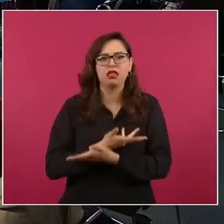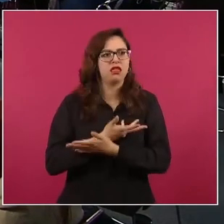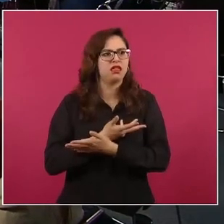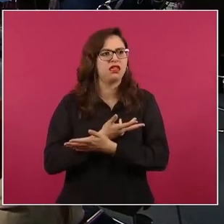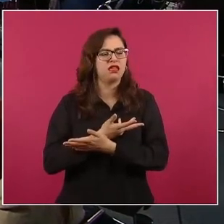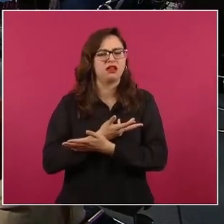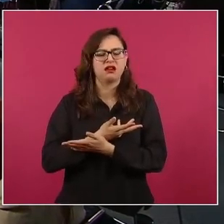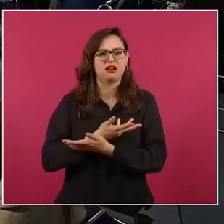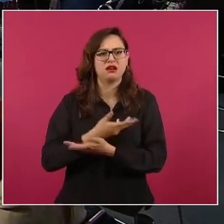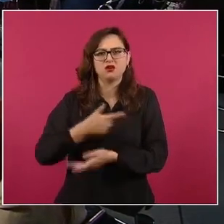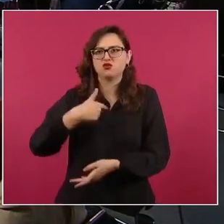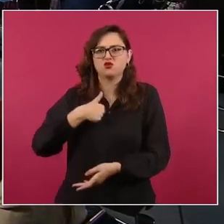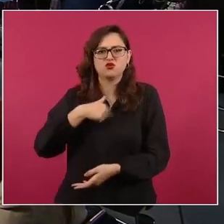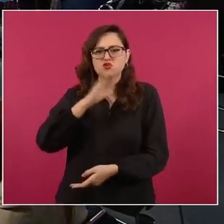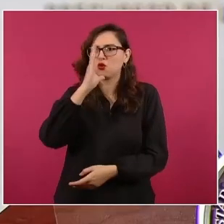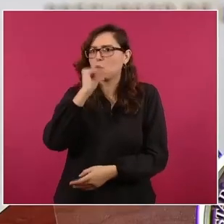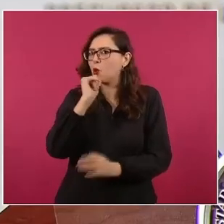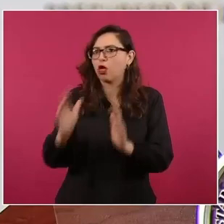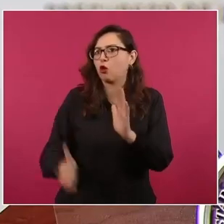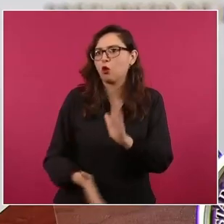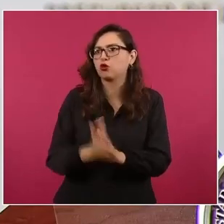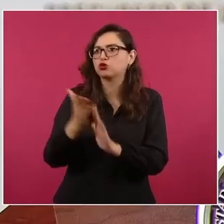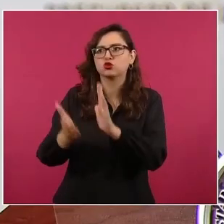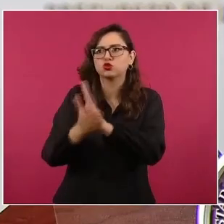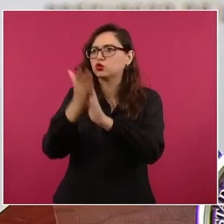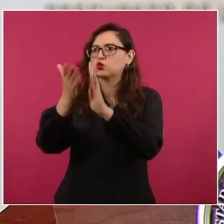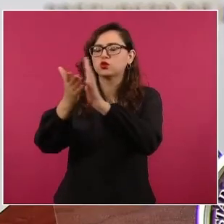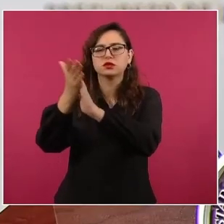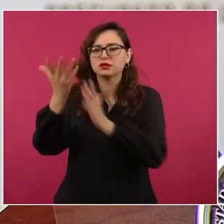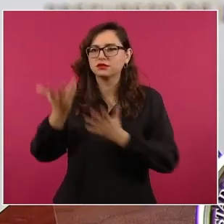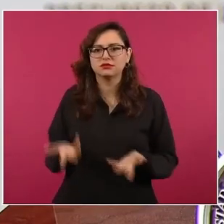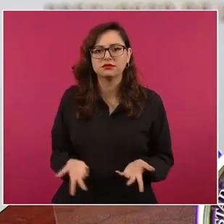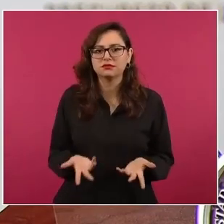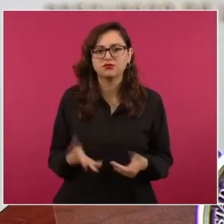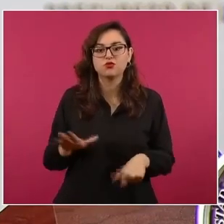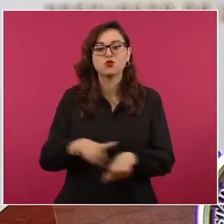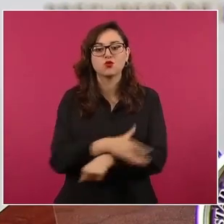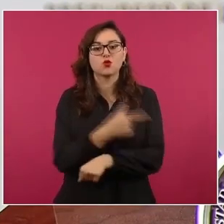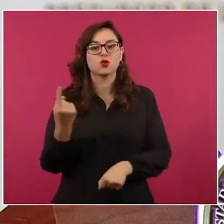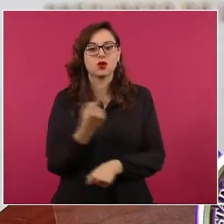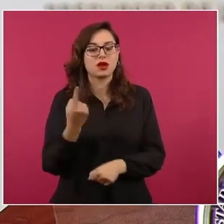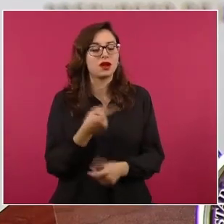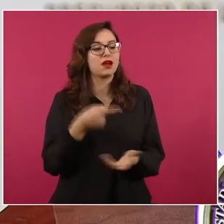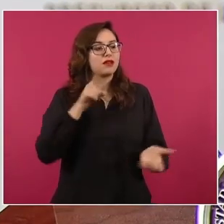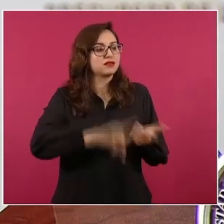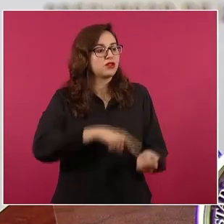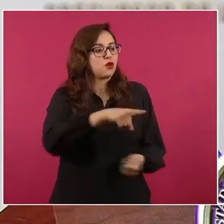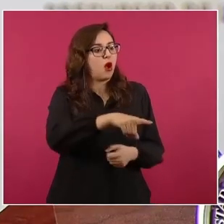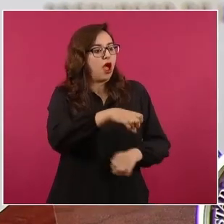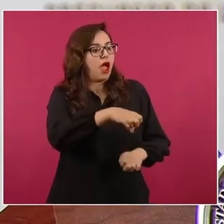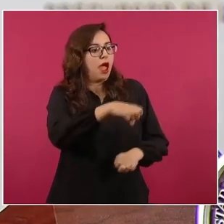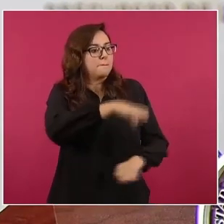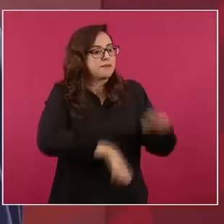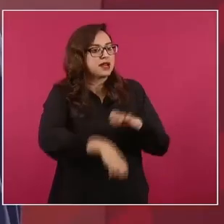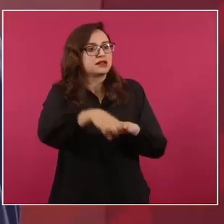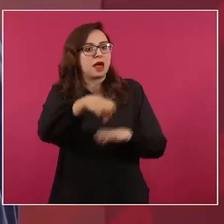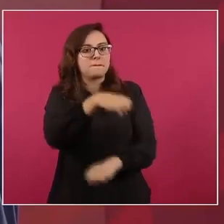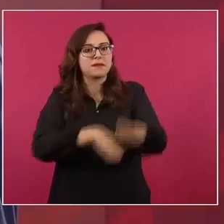las habían echado a perder,